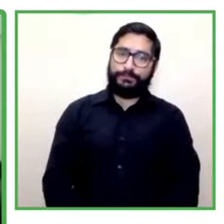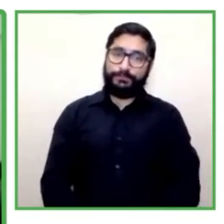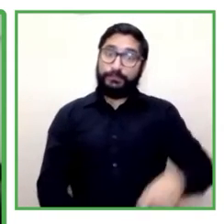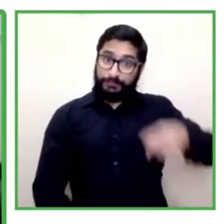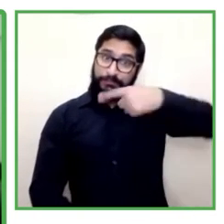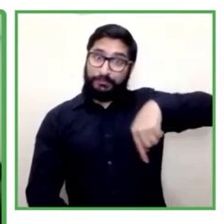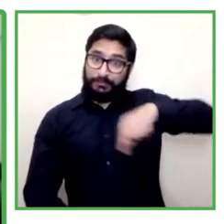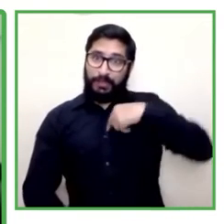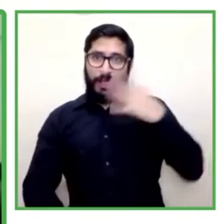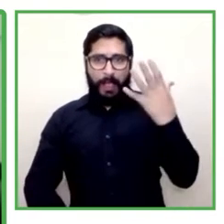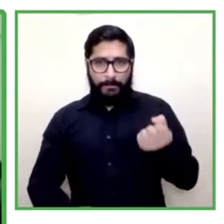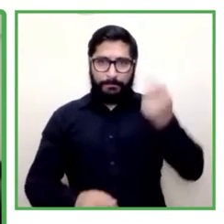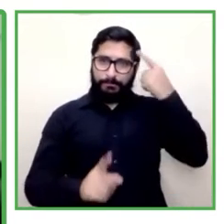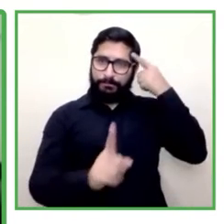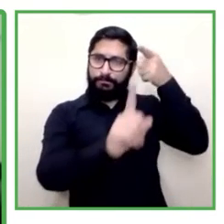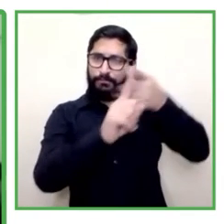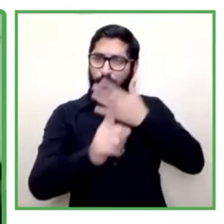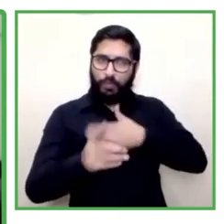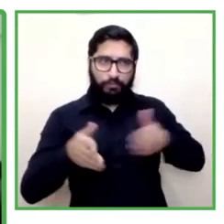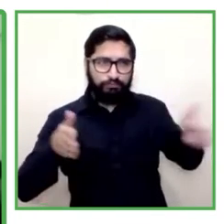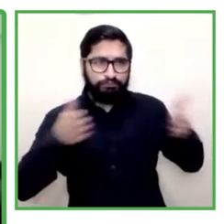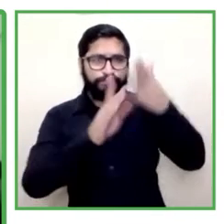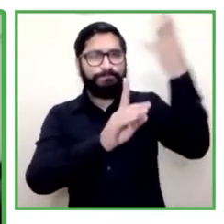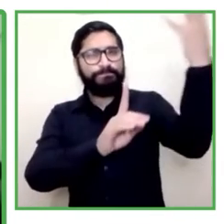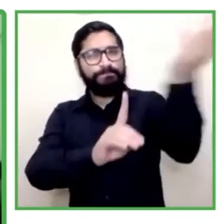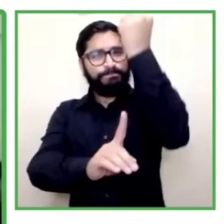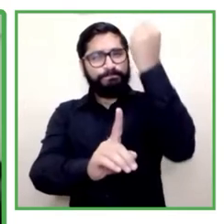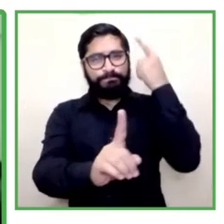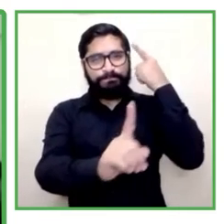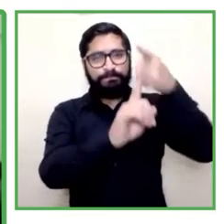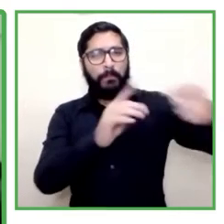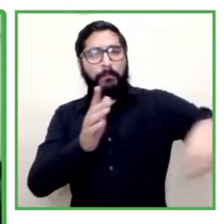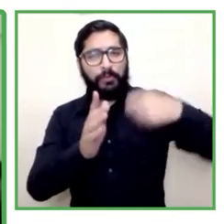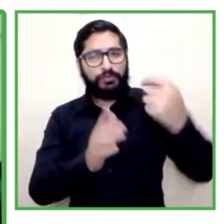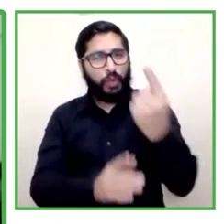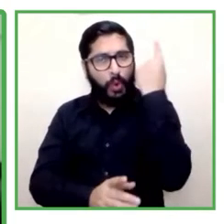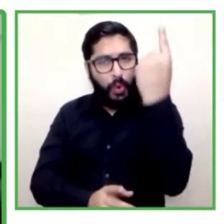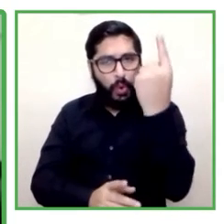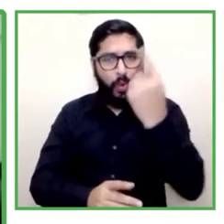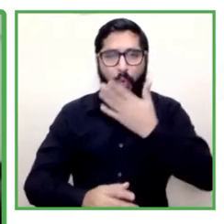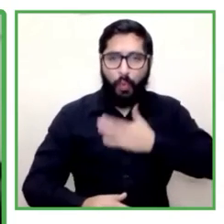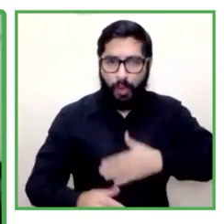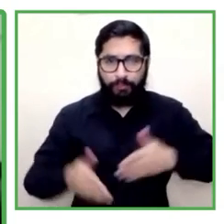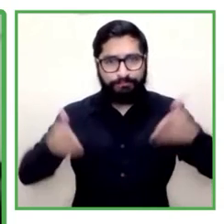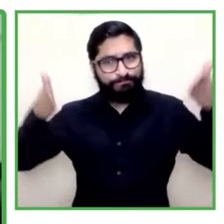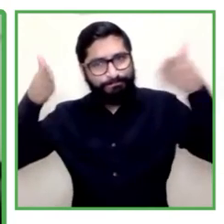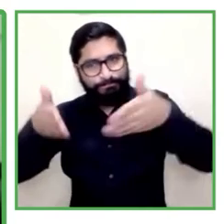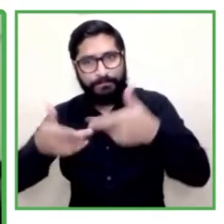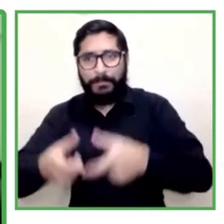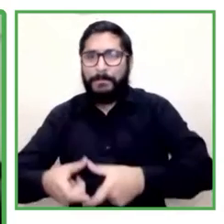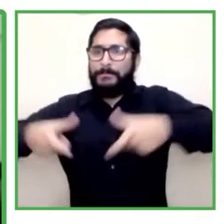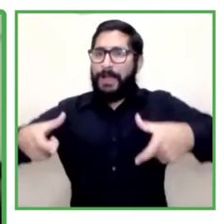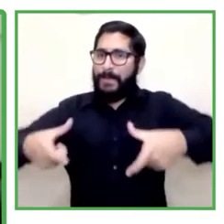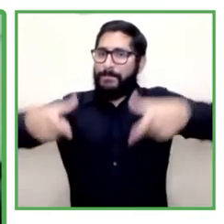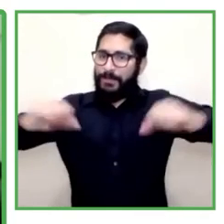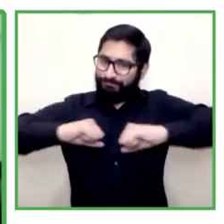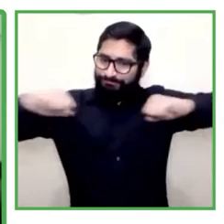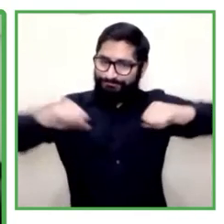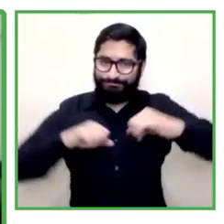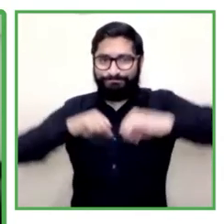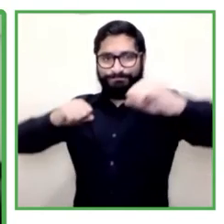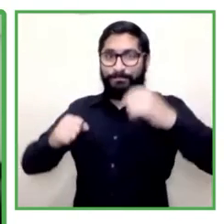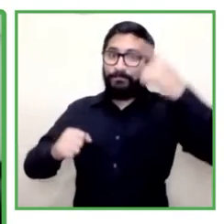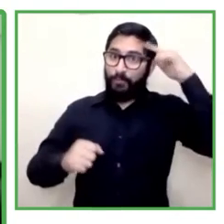con que hay una gran disposición de la organización de la sociedad civil por avanzar en inclusión y por